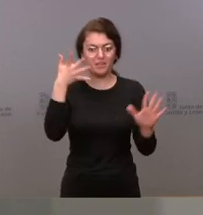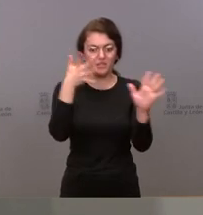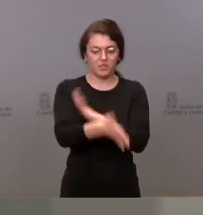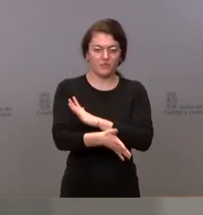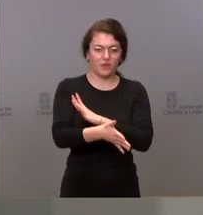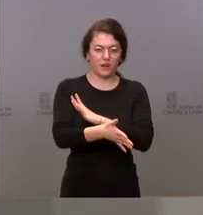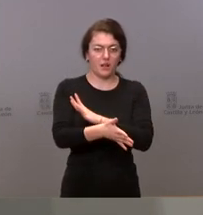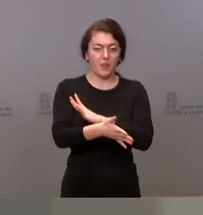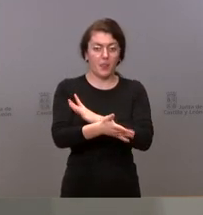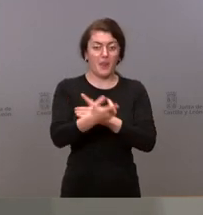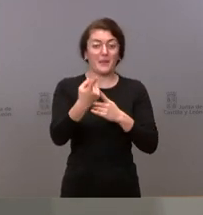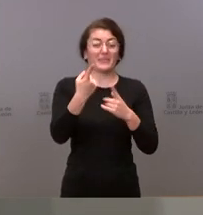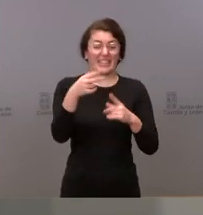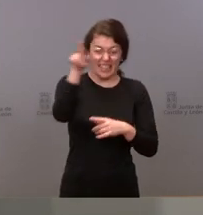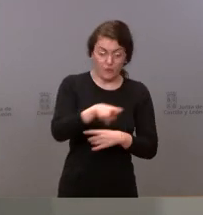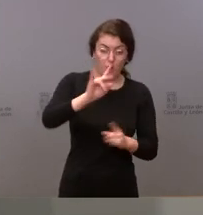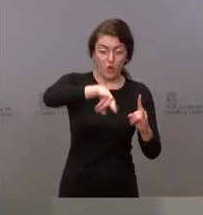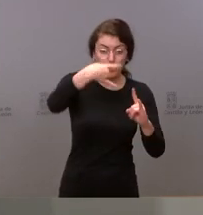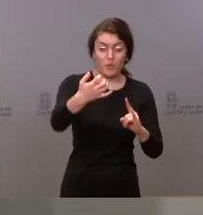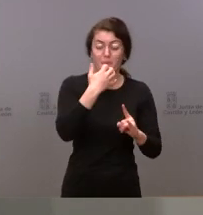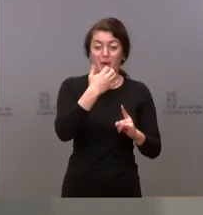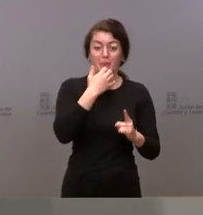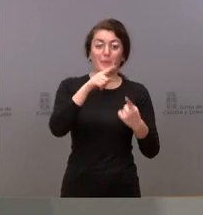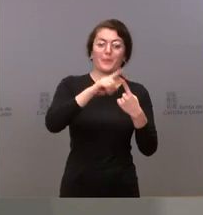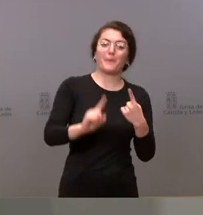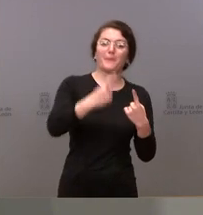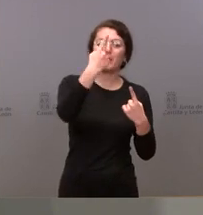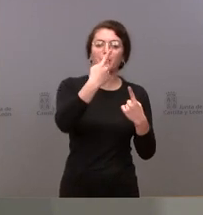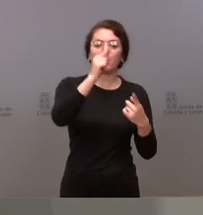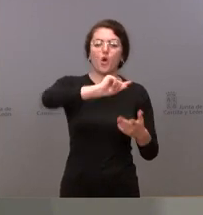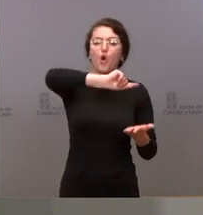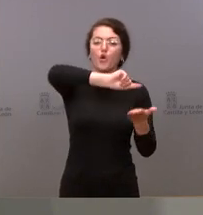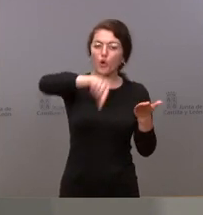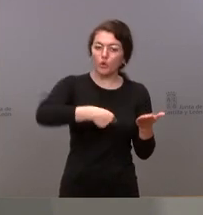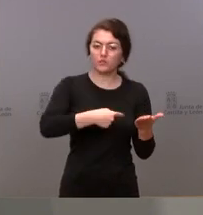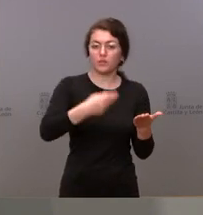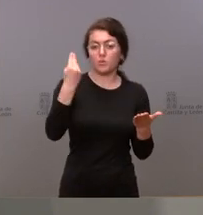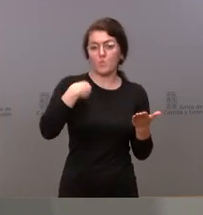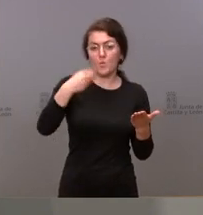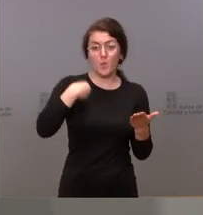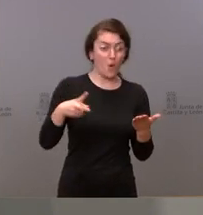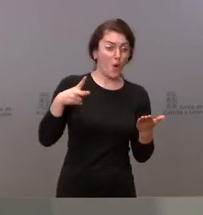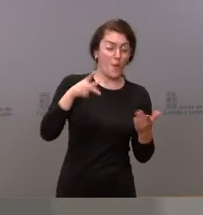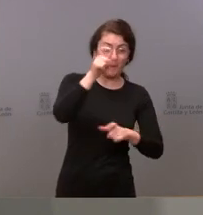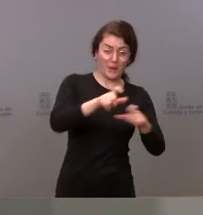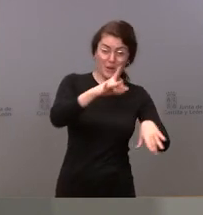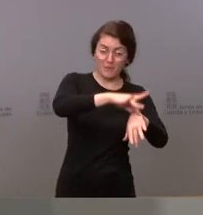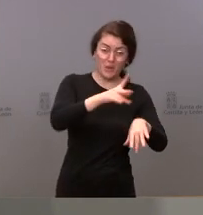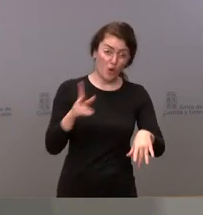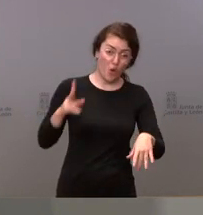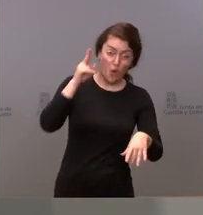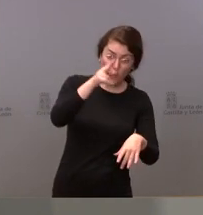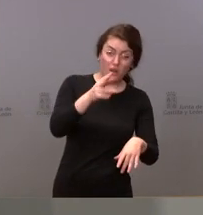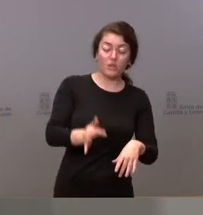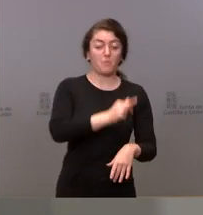contratación de ese personal sanitario que se nos permite a través de este mecanismo que abre el decreto ley las jubilaciones el